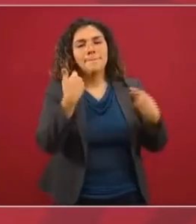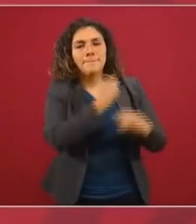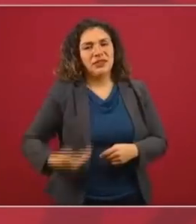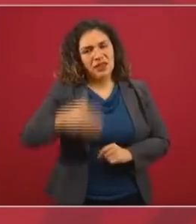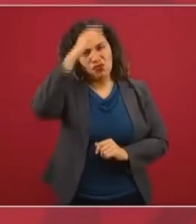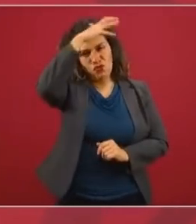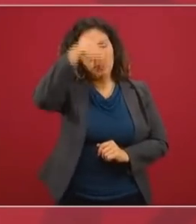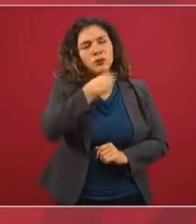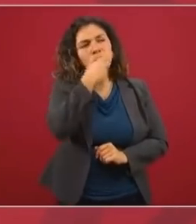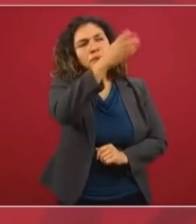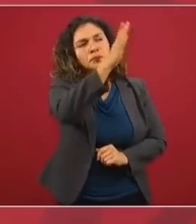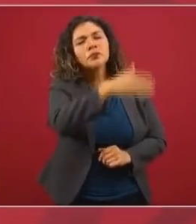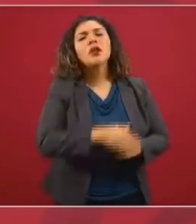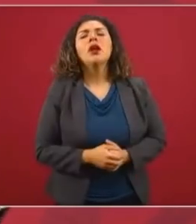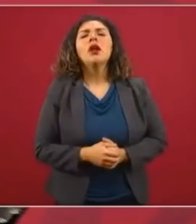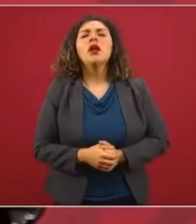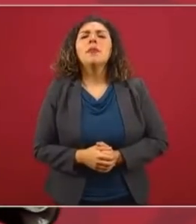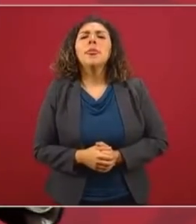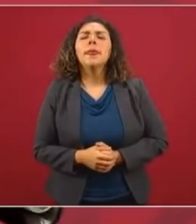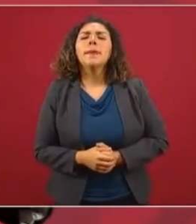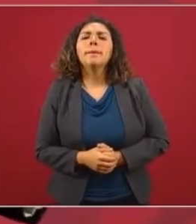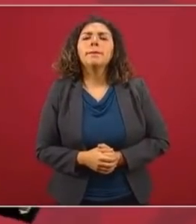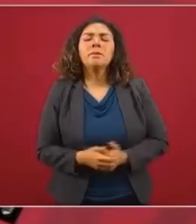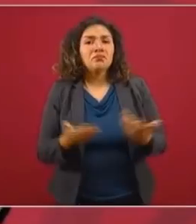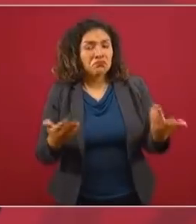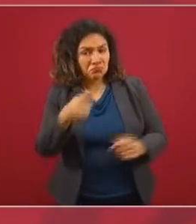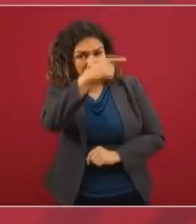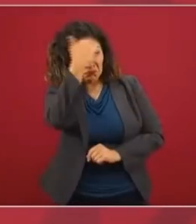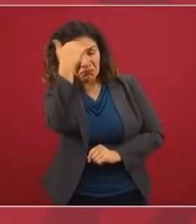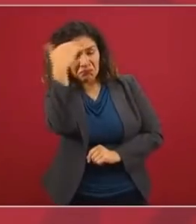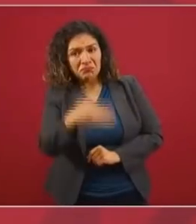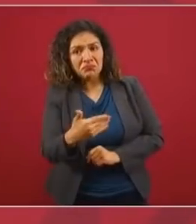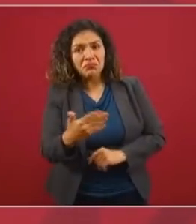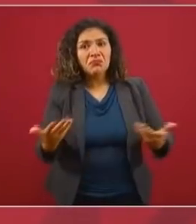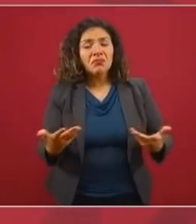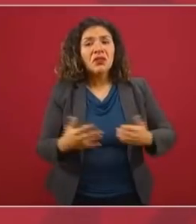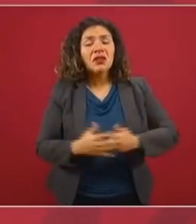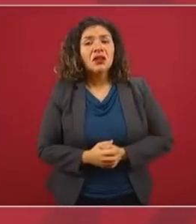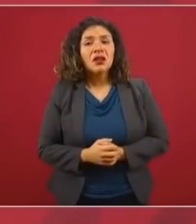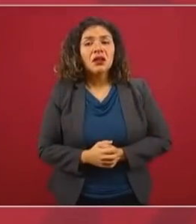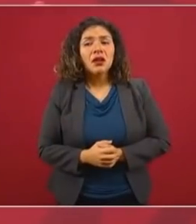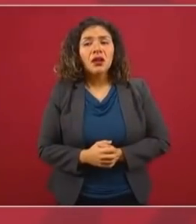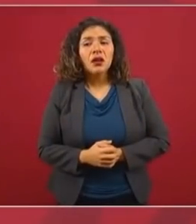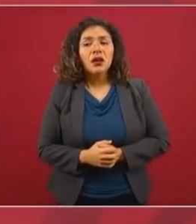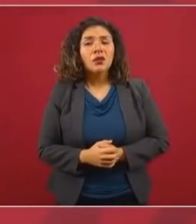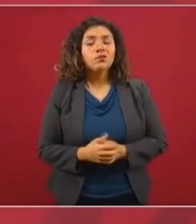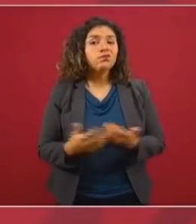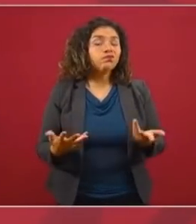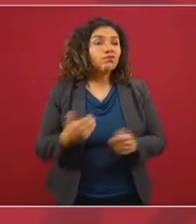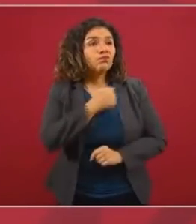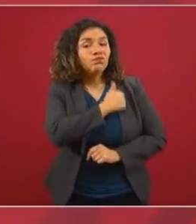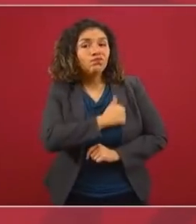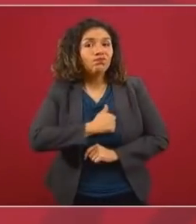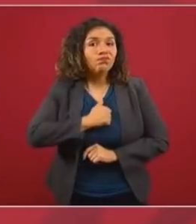en la plática. ¿Saben que desgraciadamente